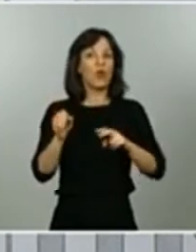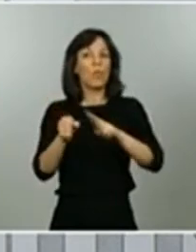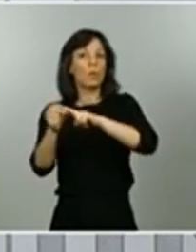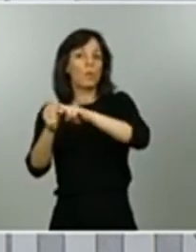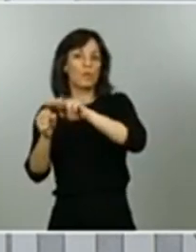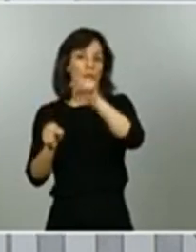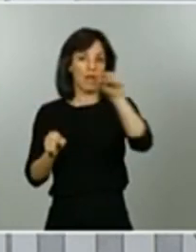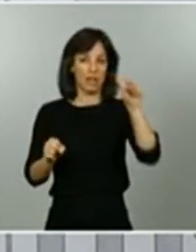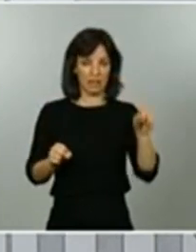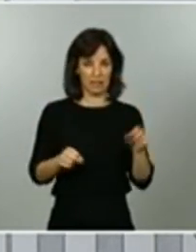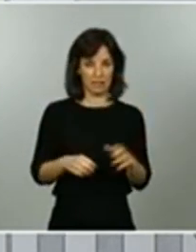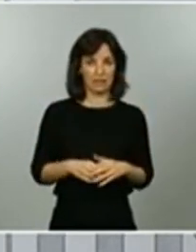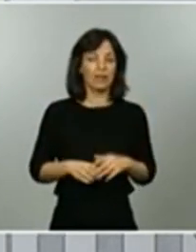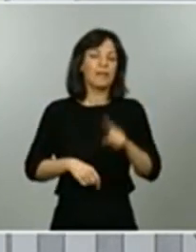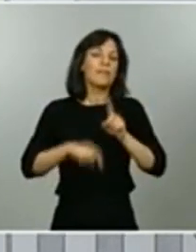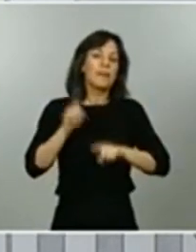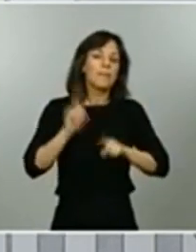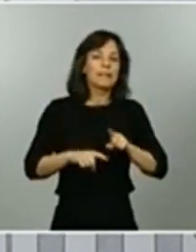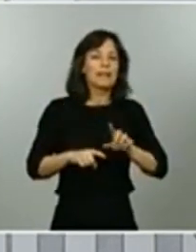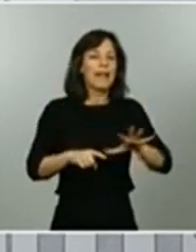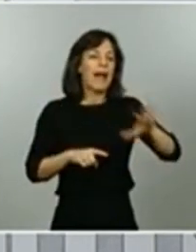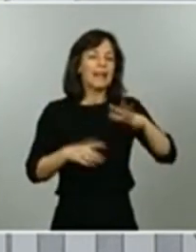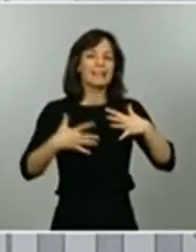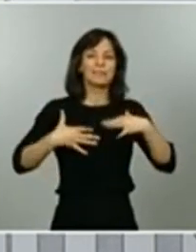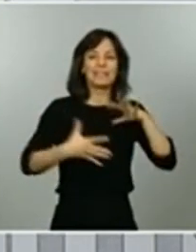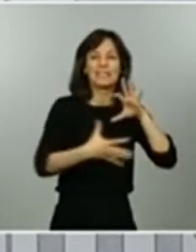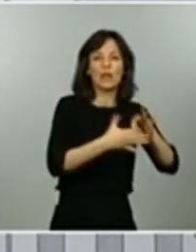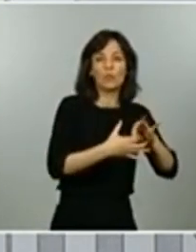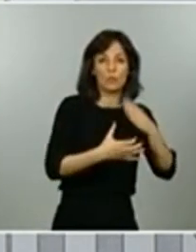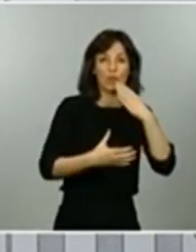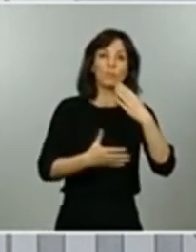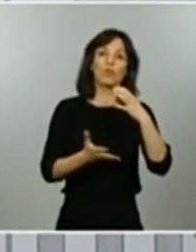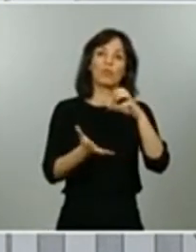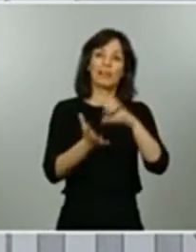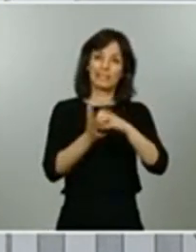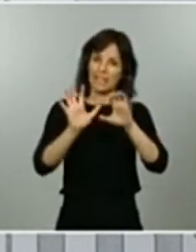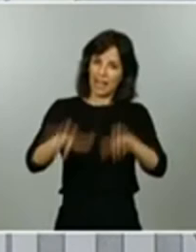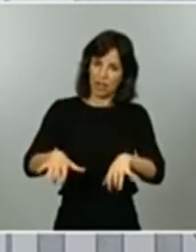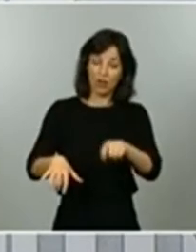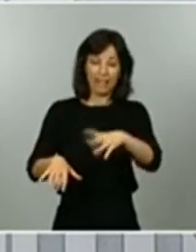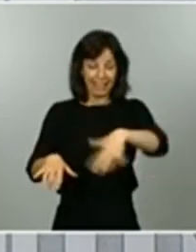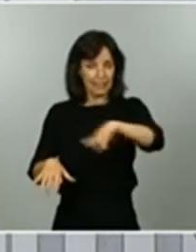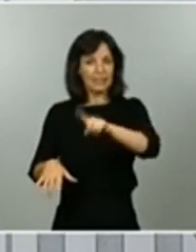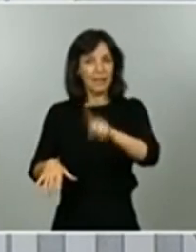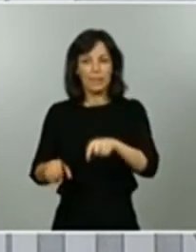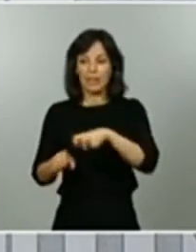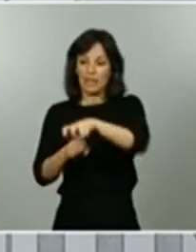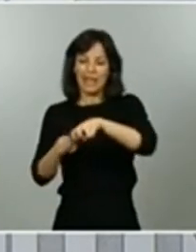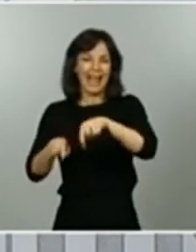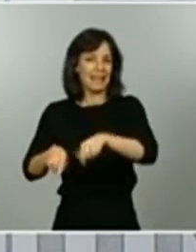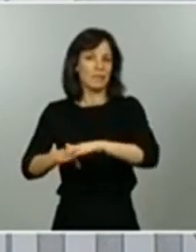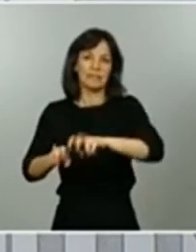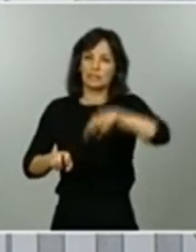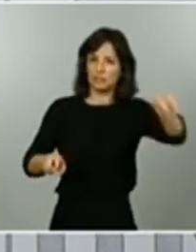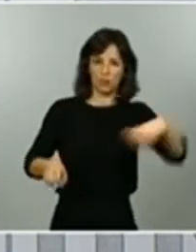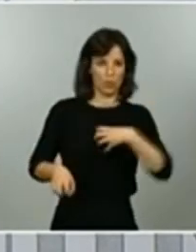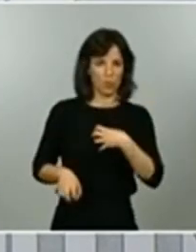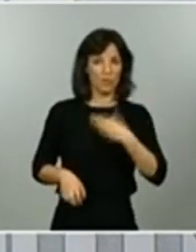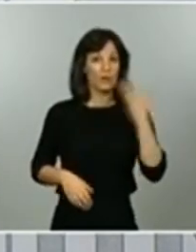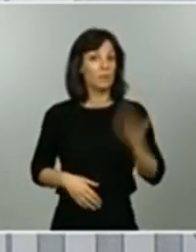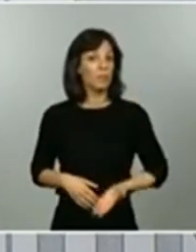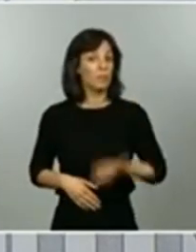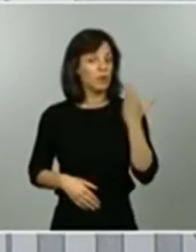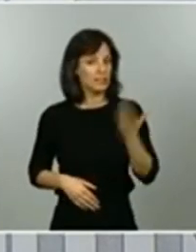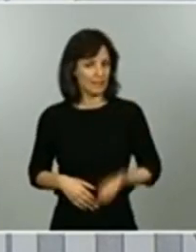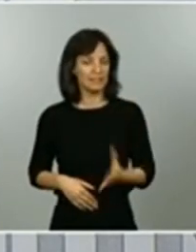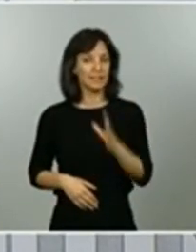algunas áreas de salud como es el caso de Castellón también en esas zonas queda circunscrita la movilidad esto es importante porque nos da la garantía de